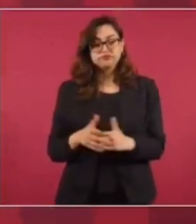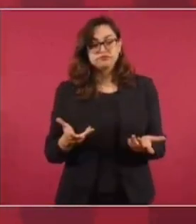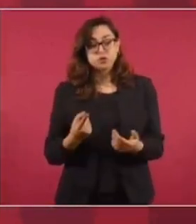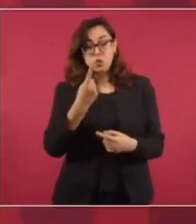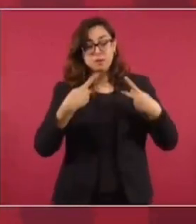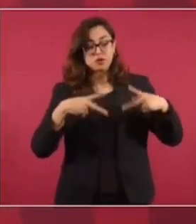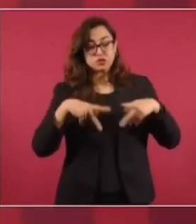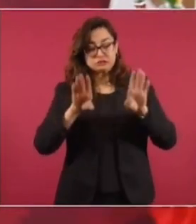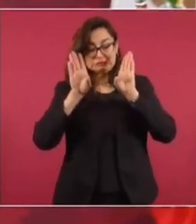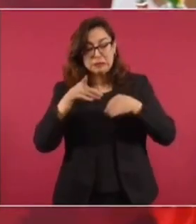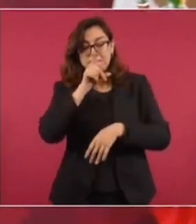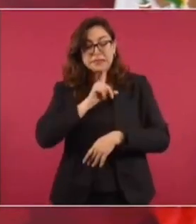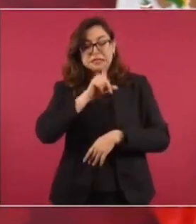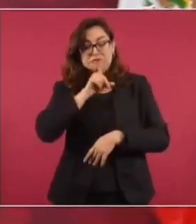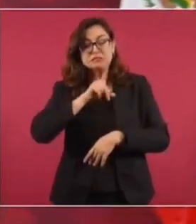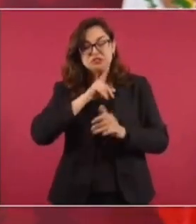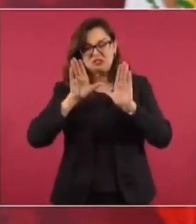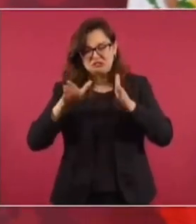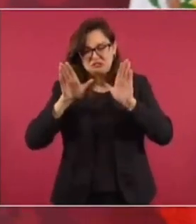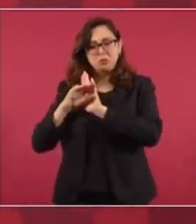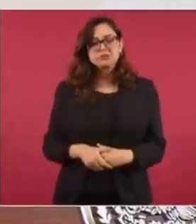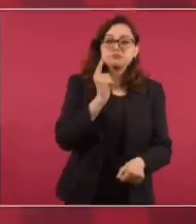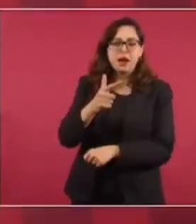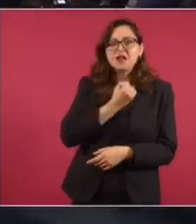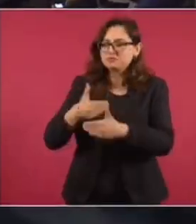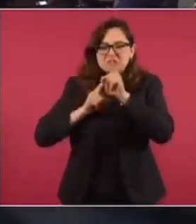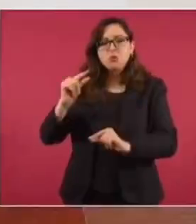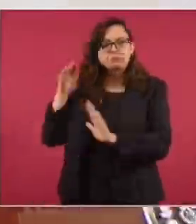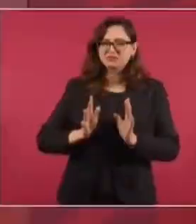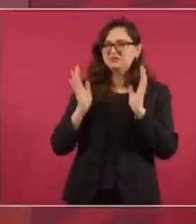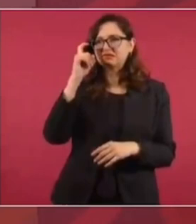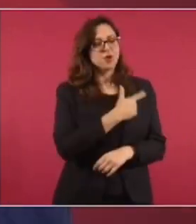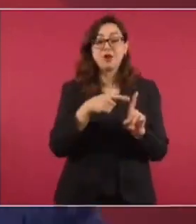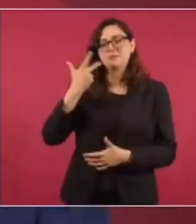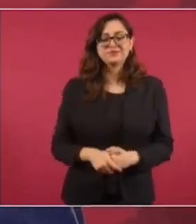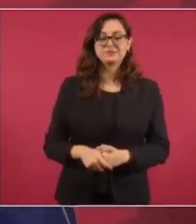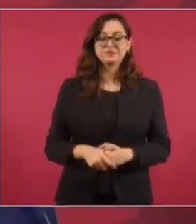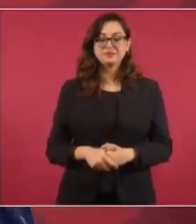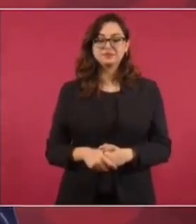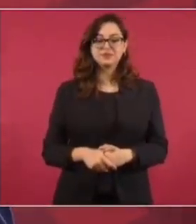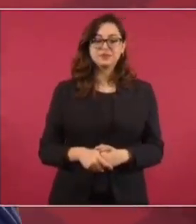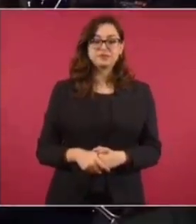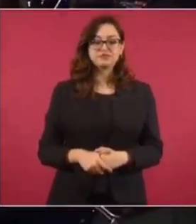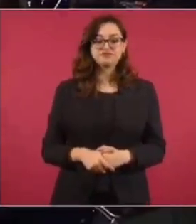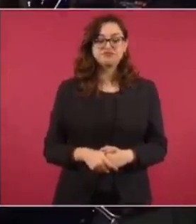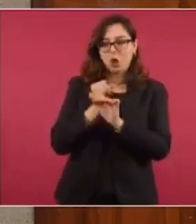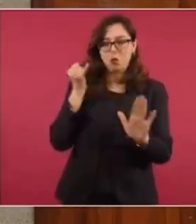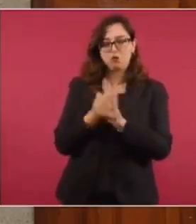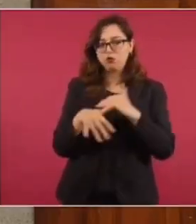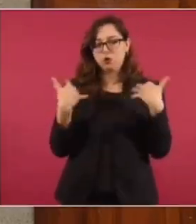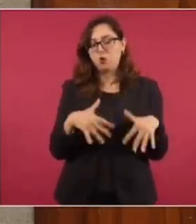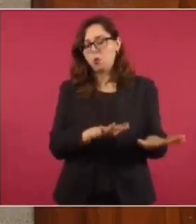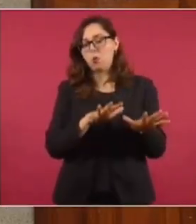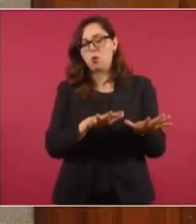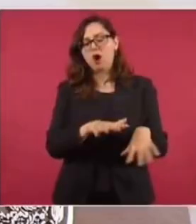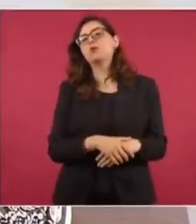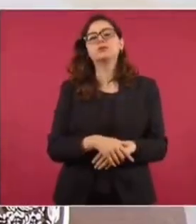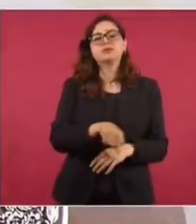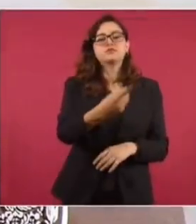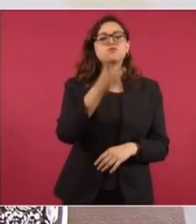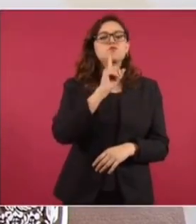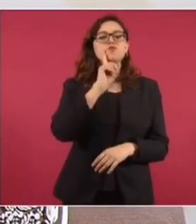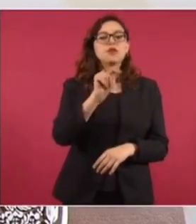a la mentira, pierde hasta la imaginación y el talento. Veinte minutos después. ¿Por qué no pones el Twitter de donde está Tatiana